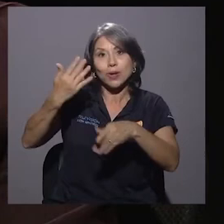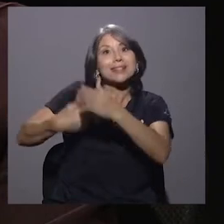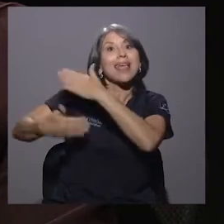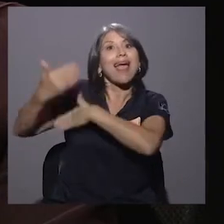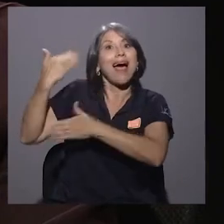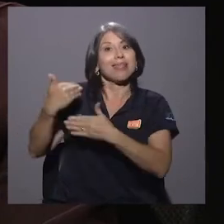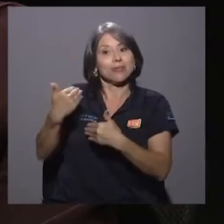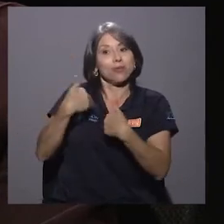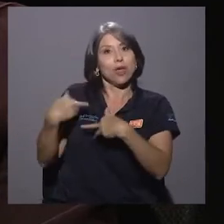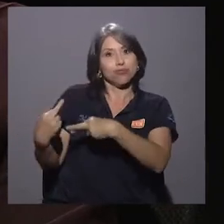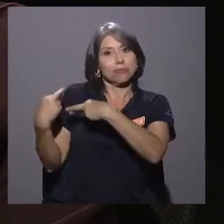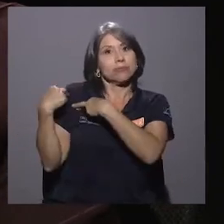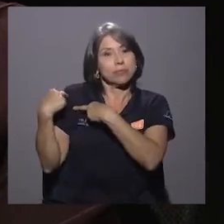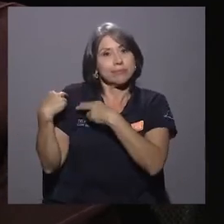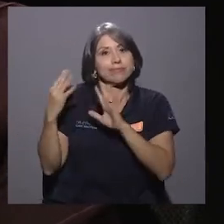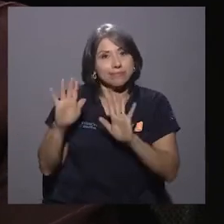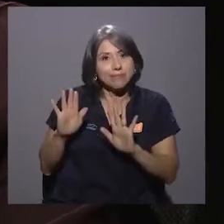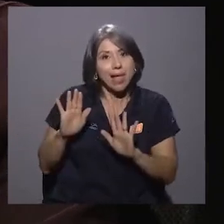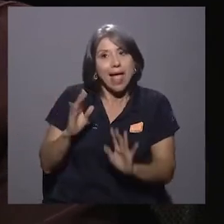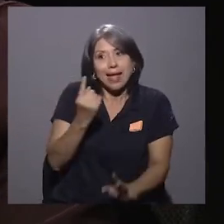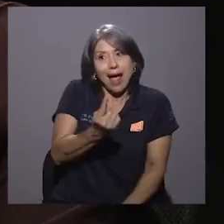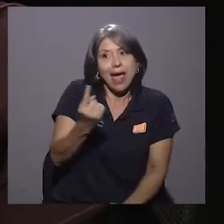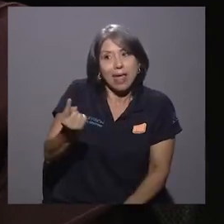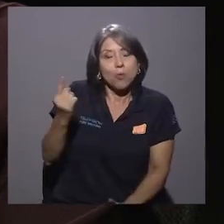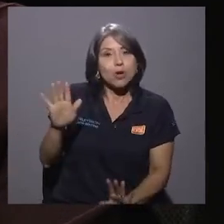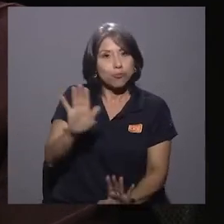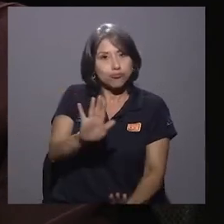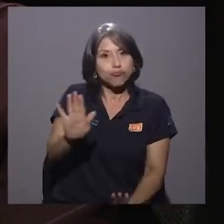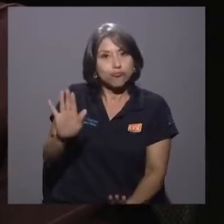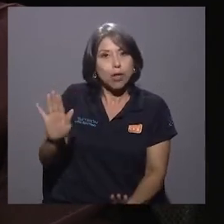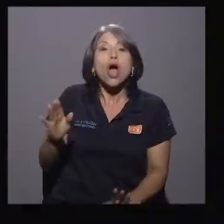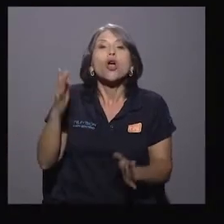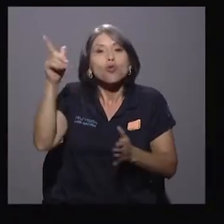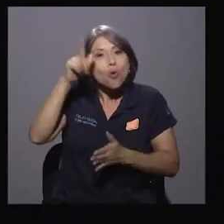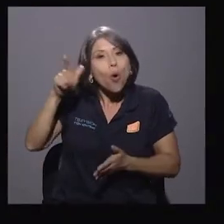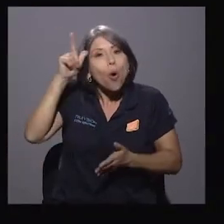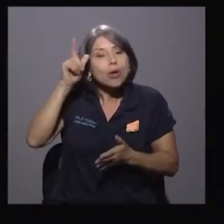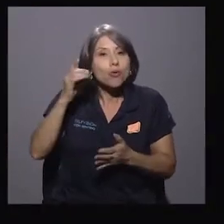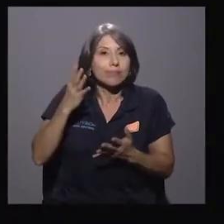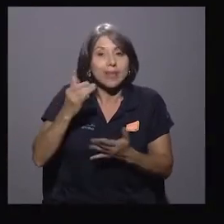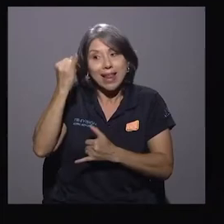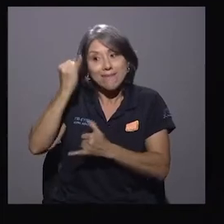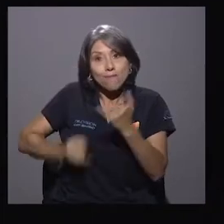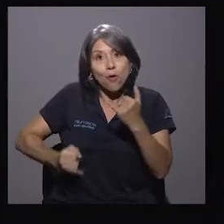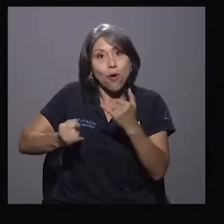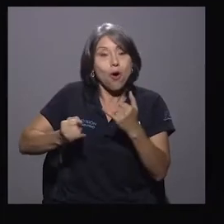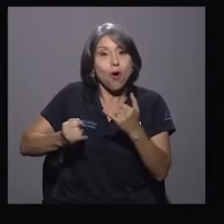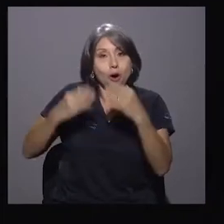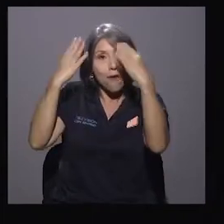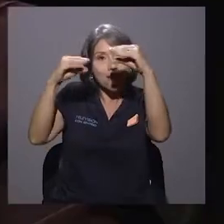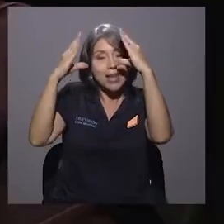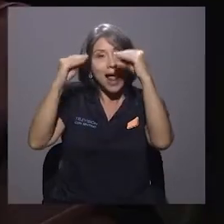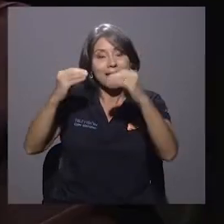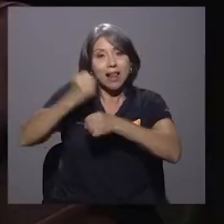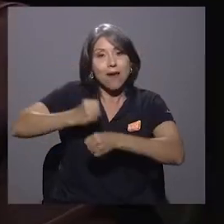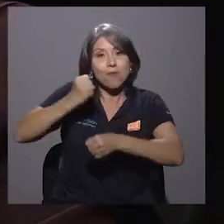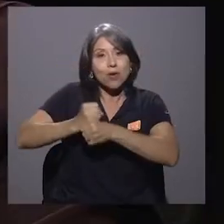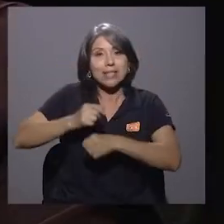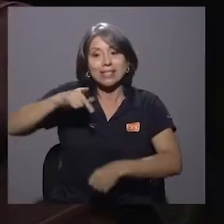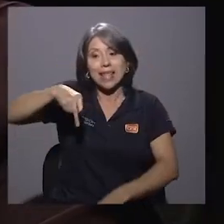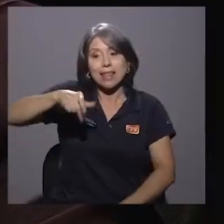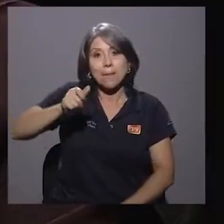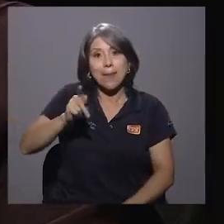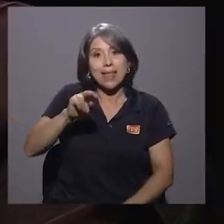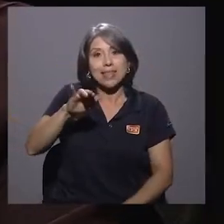Cada una tiene, por supuesto que uno lo toma en cuenta, el informe final de labores de doña Patricia fue muy contundente y de hecho ya se